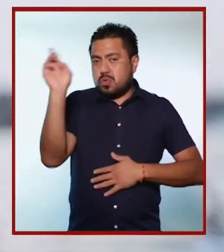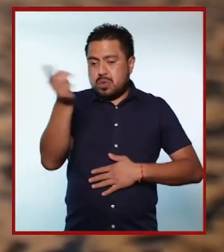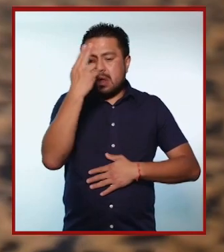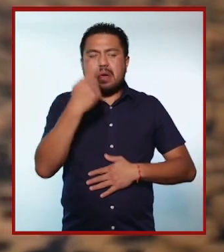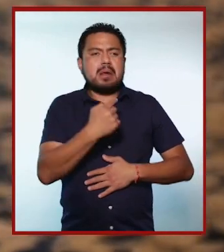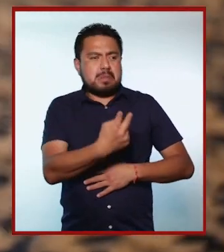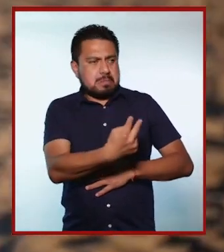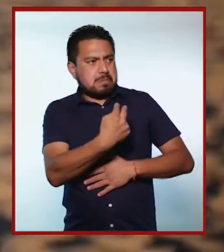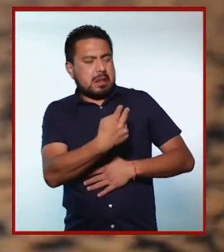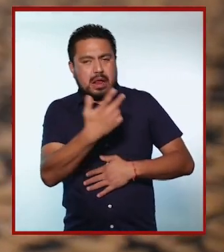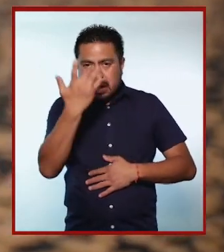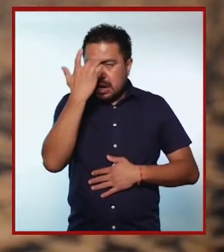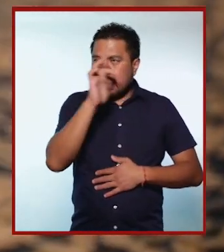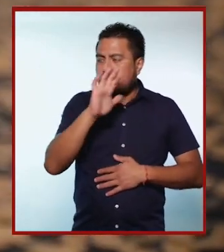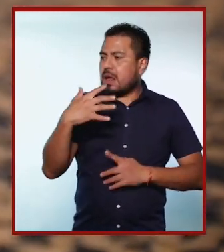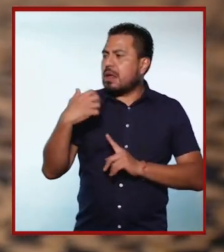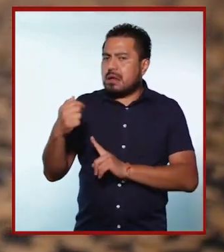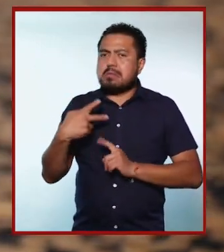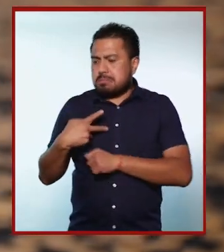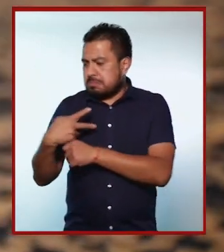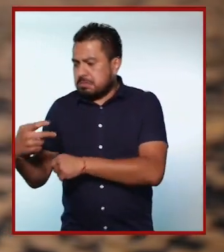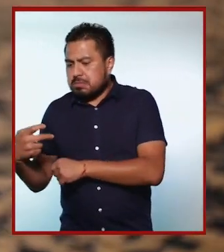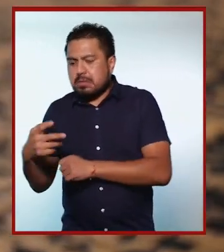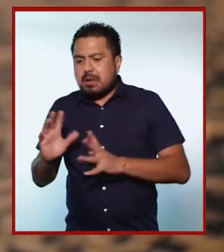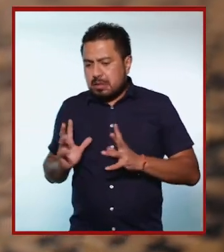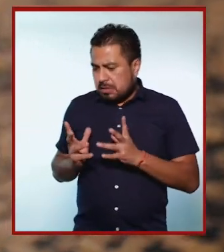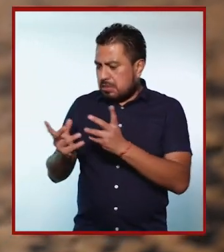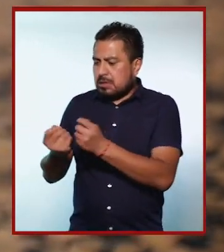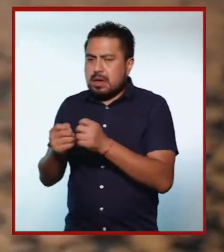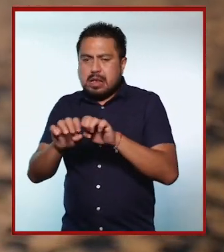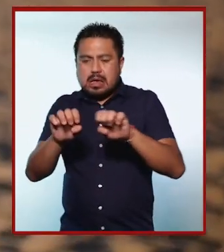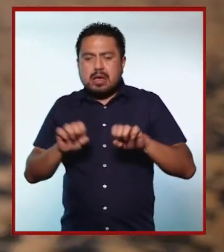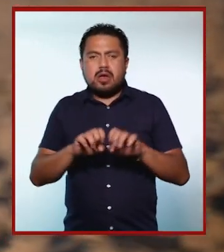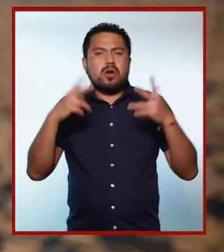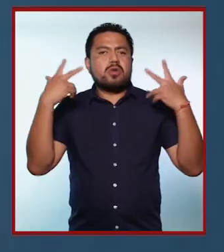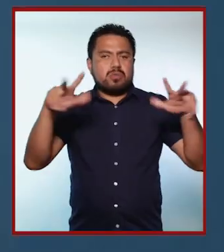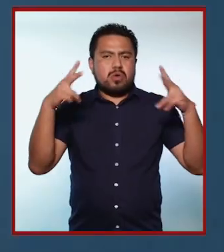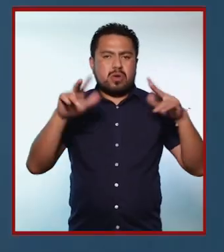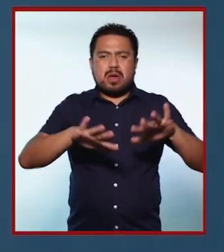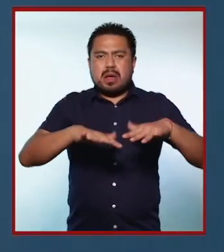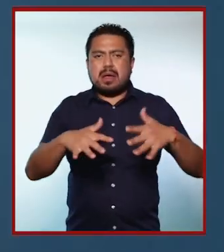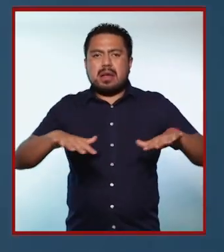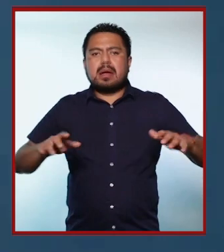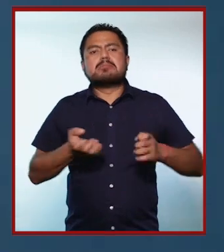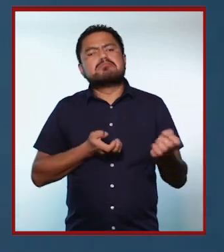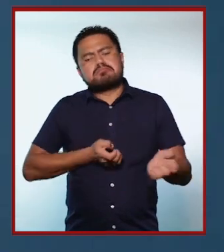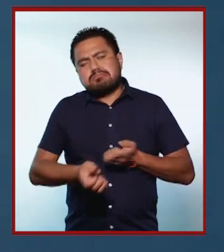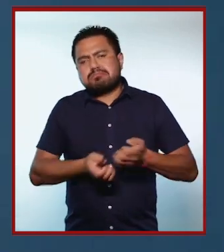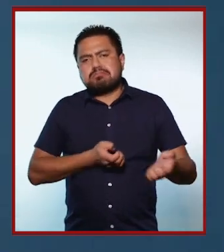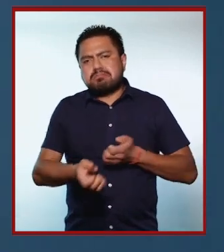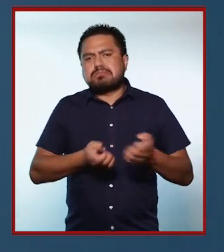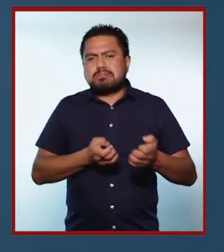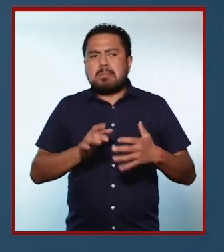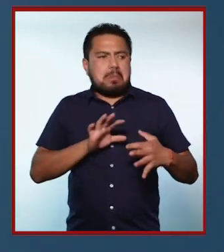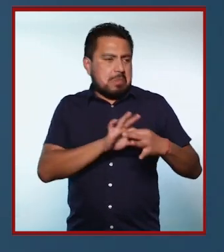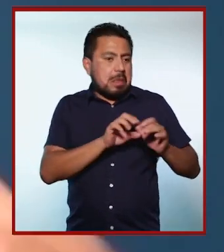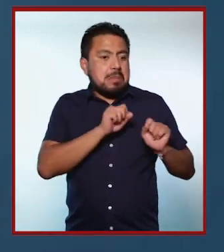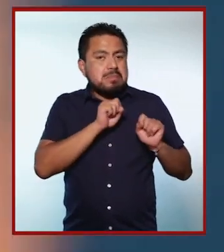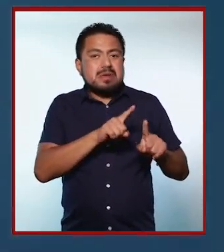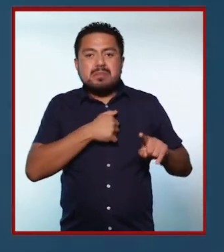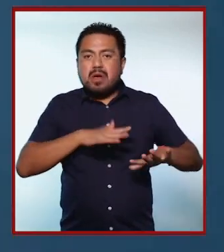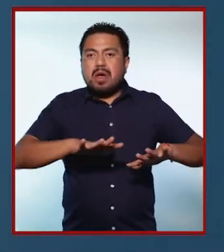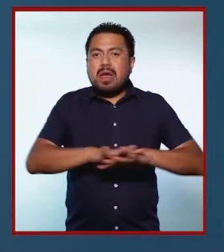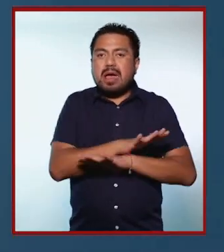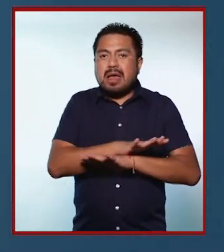representativo de la UNAM. Me vio, me reconoció, me invitó a formar parte del equipo de voleibol de playa. Los entrenamientos, bueno,